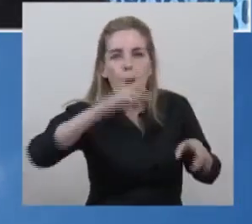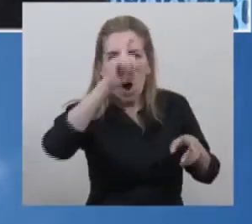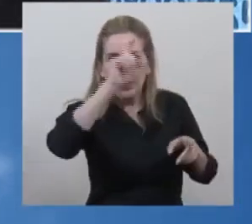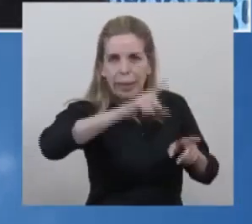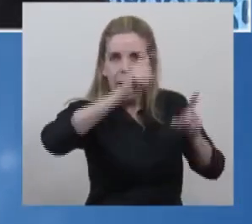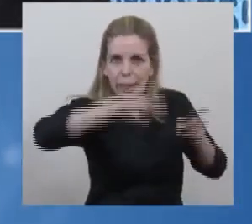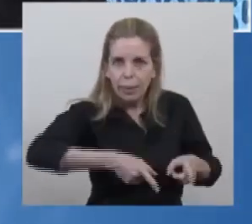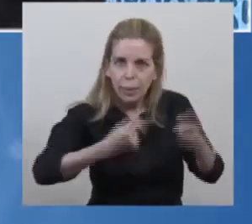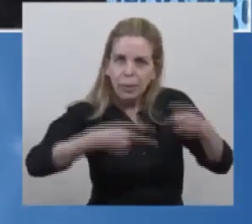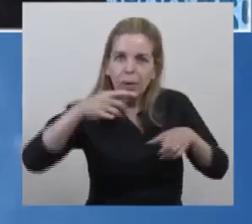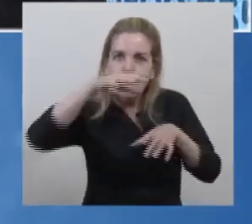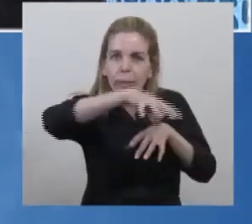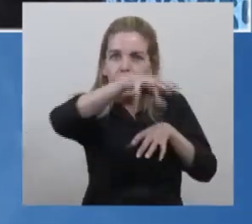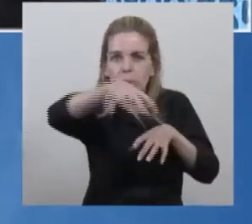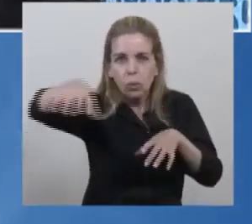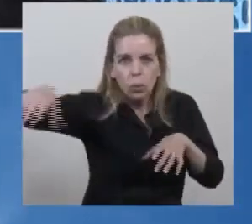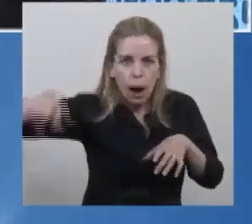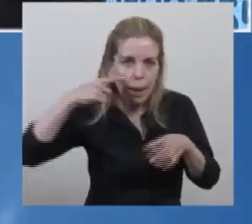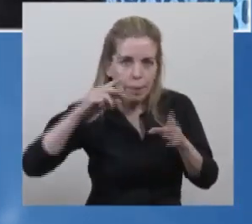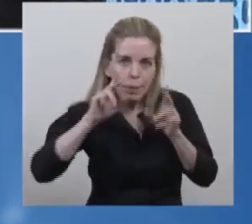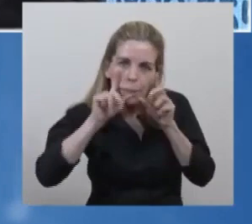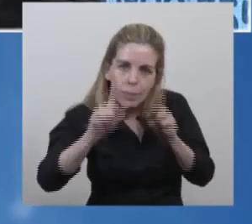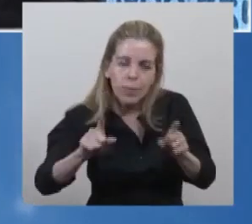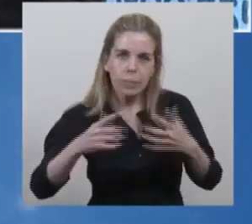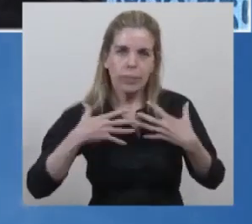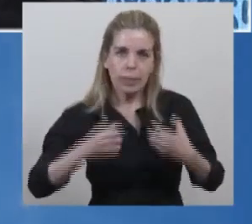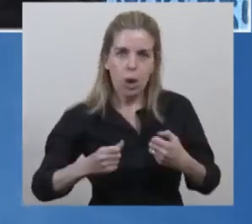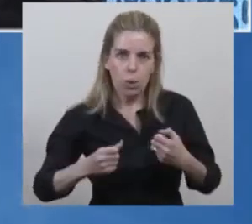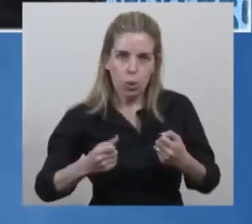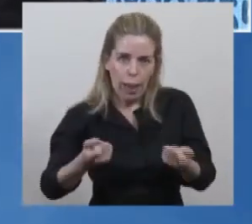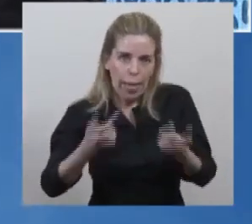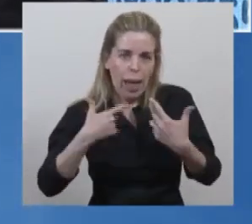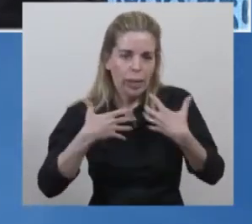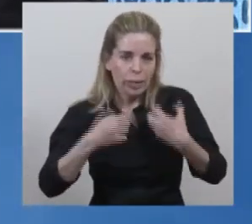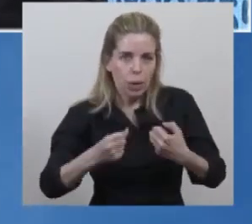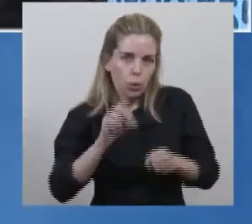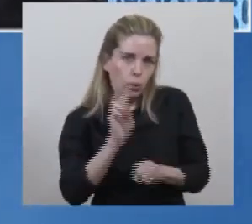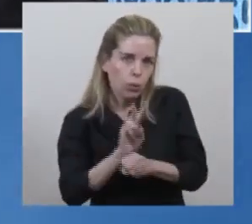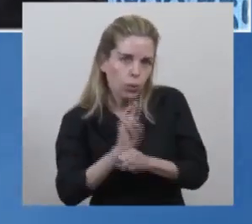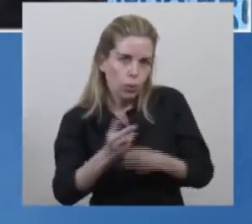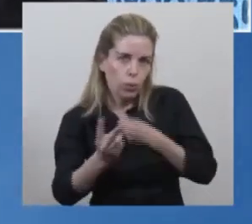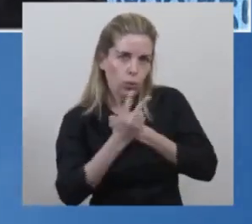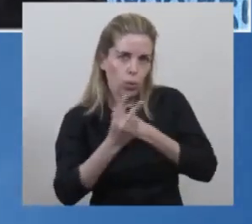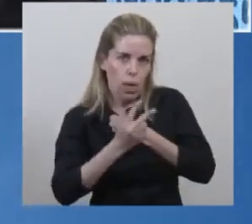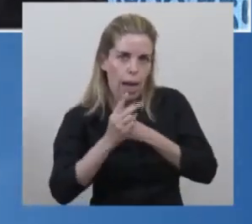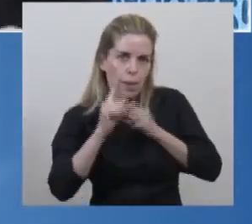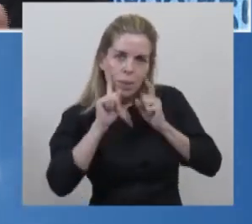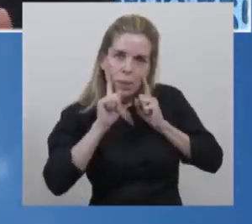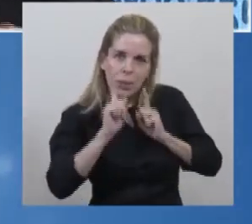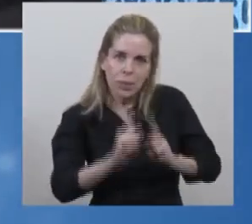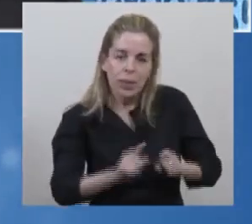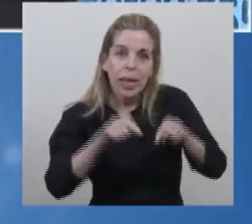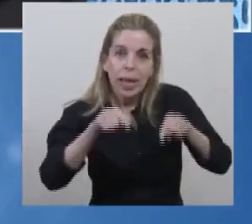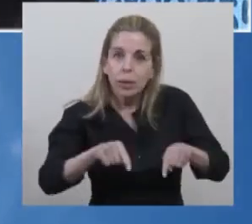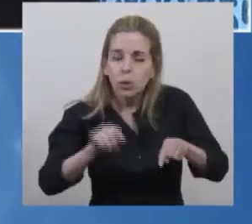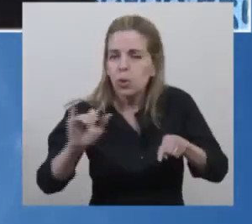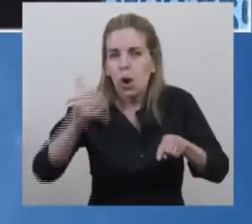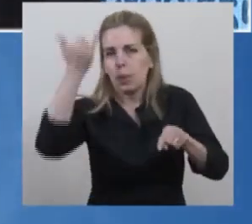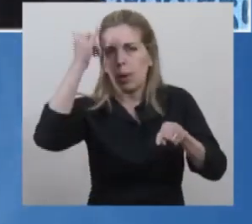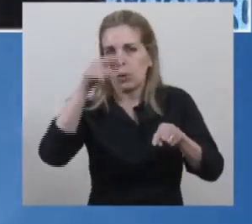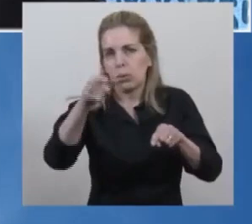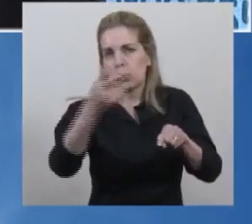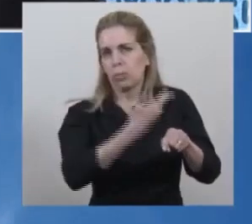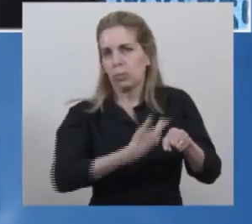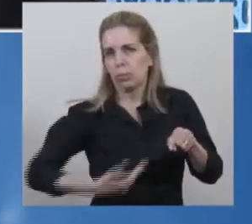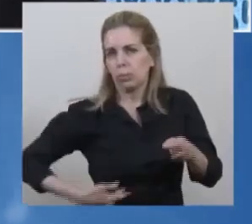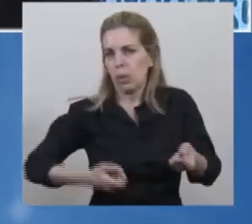estructura que nos va a brindar salud y que nos va a quedar. Pero es la mejor herramienta que nos pudo dar el presidente